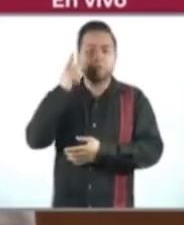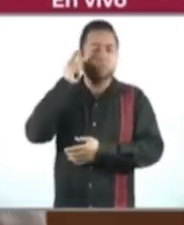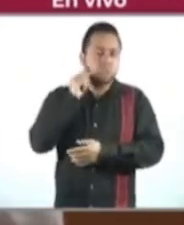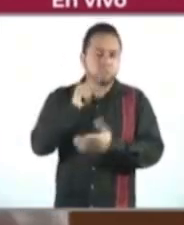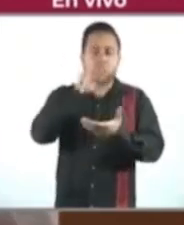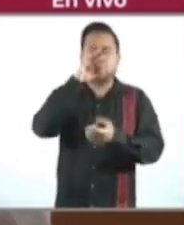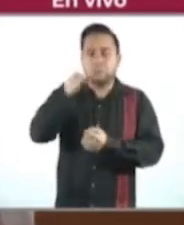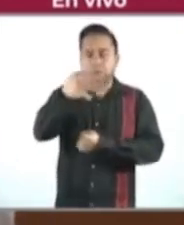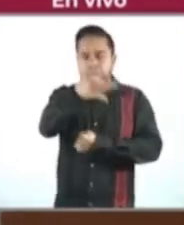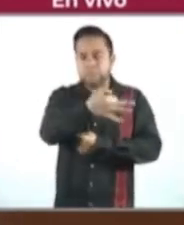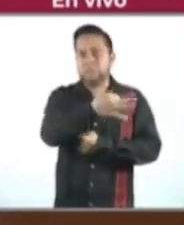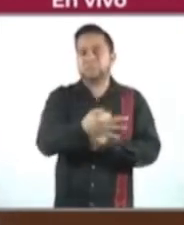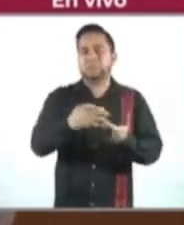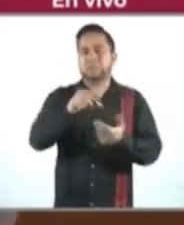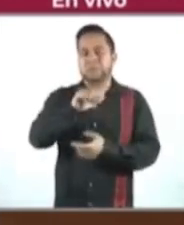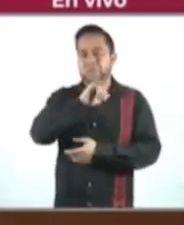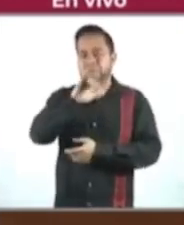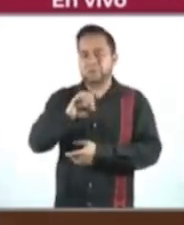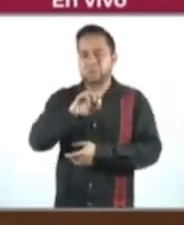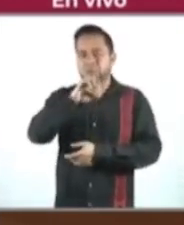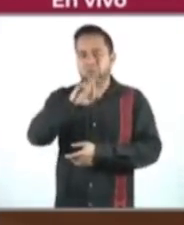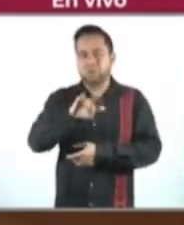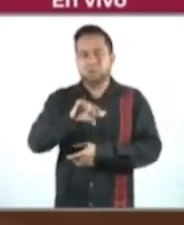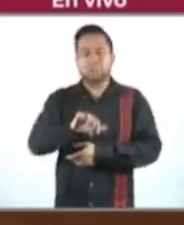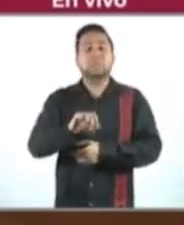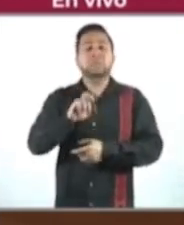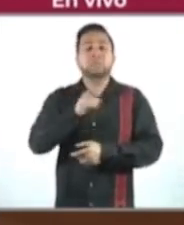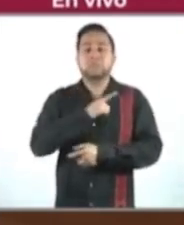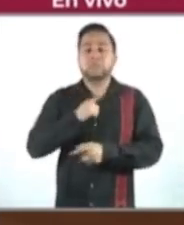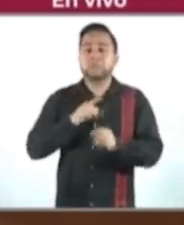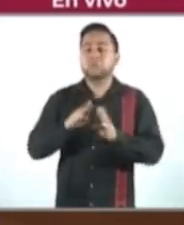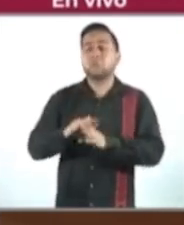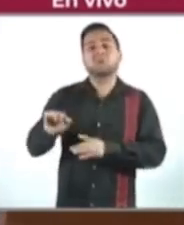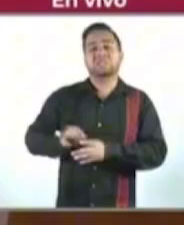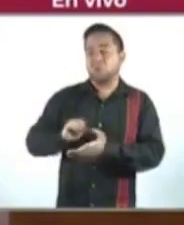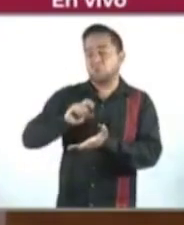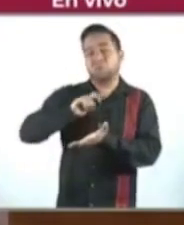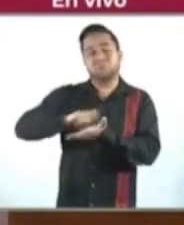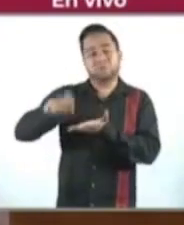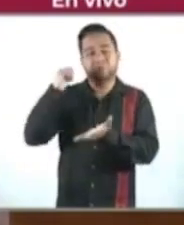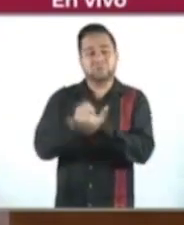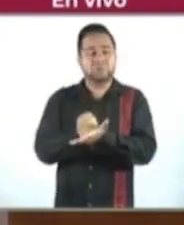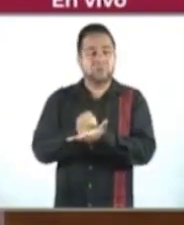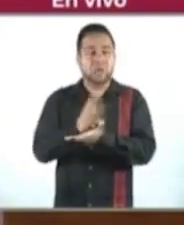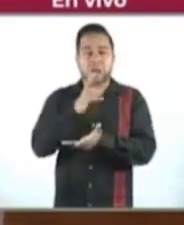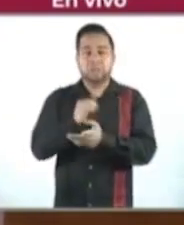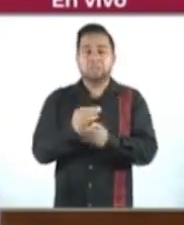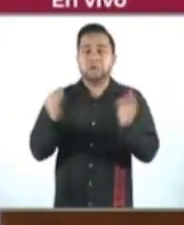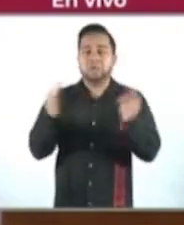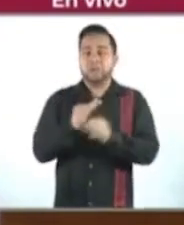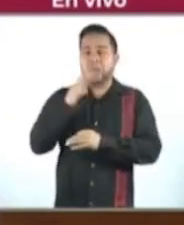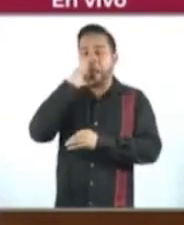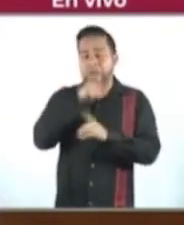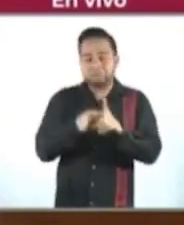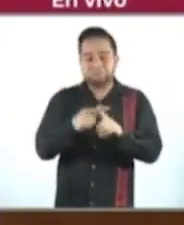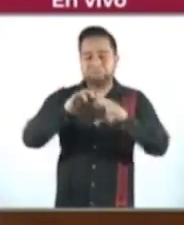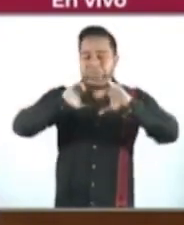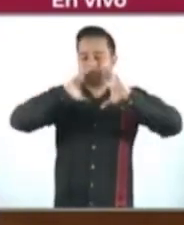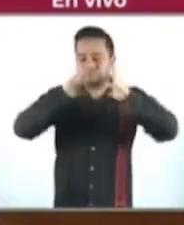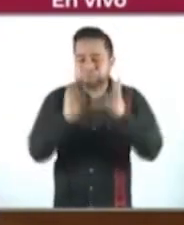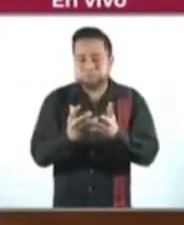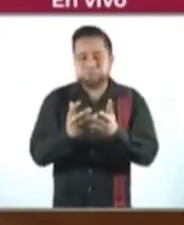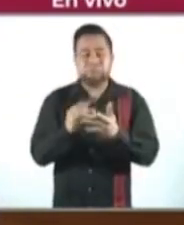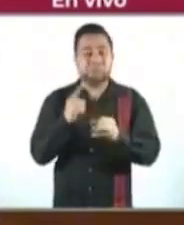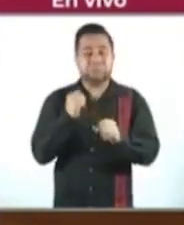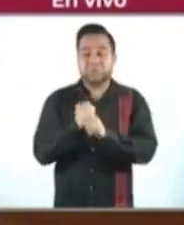ajonjolí, todos estos cultivos comerciales se tienen que asegurar, porque es el cambio climático que estamos enfrentando y que